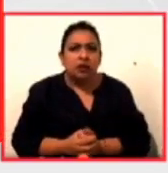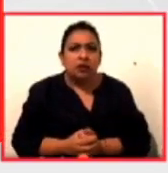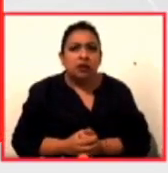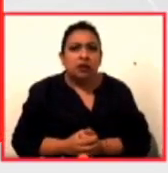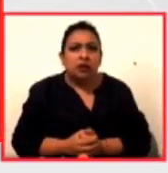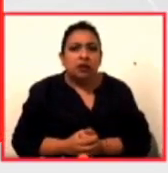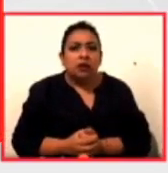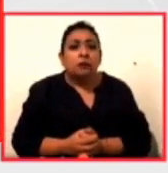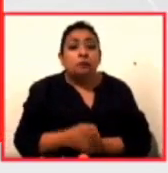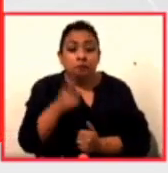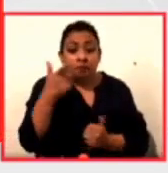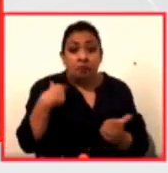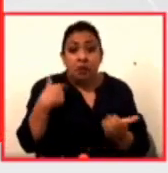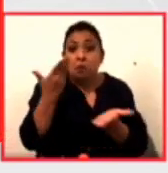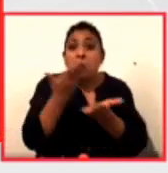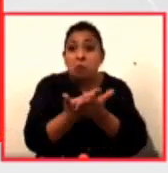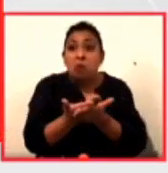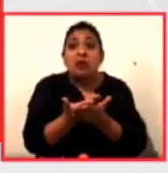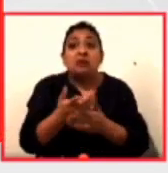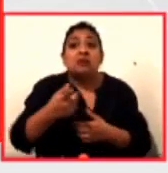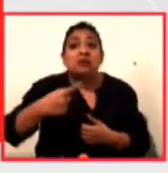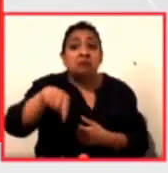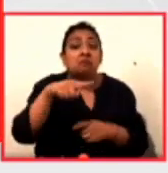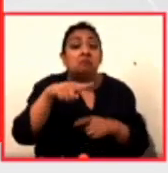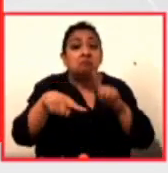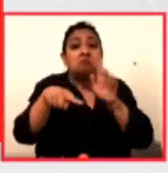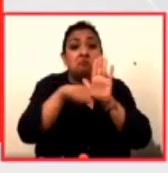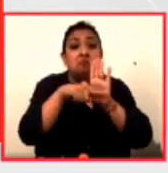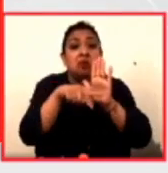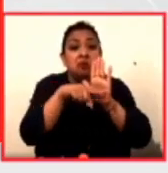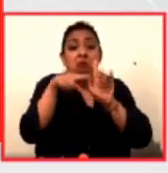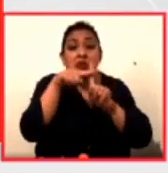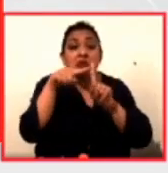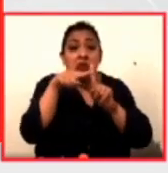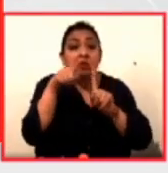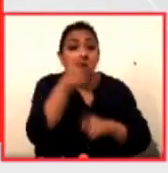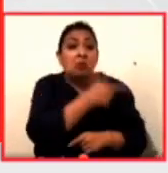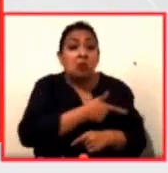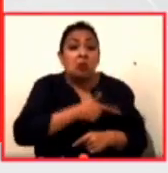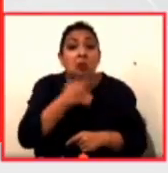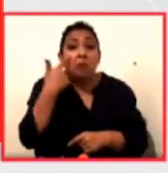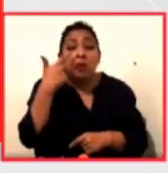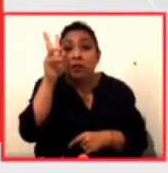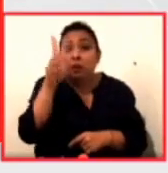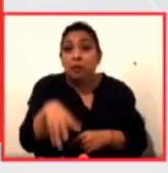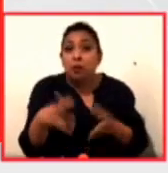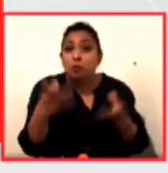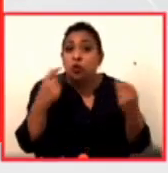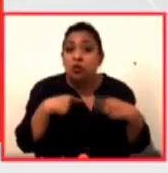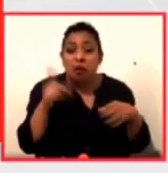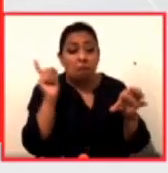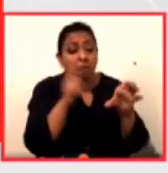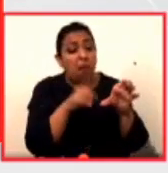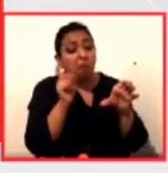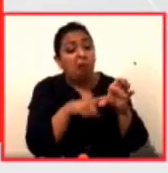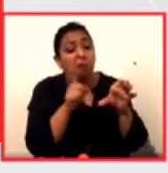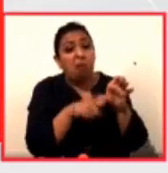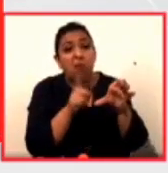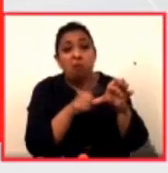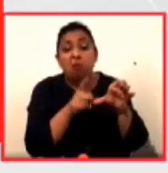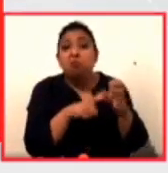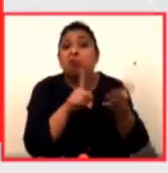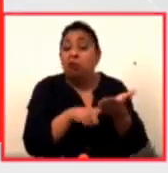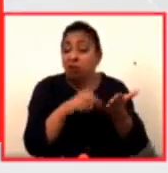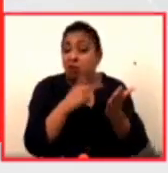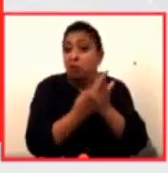Esta iniciativa está teniendo una recepción muy positiva. Eso se puede reflejar en el enorme registro de interesados en la página web del proyecto.